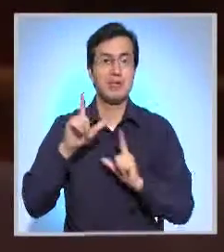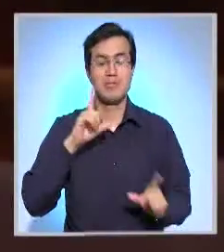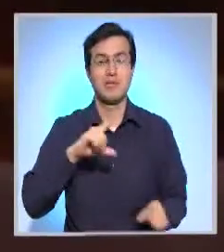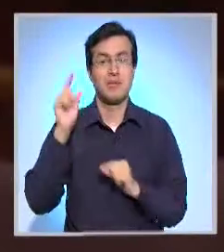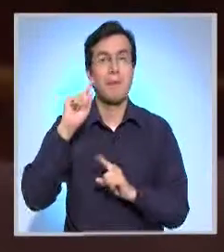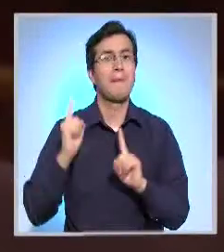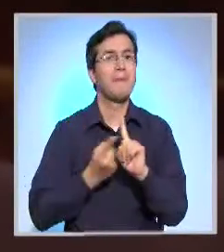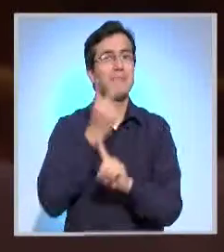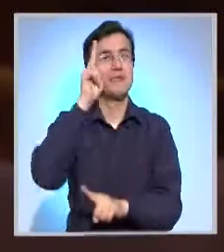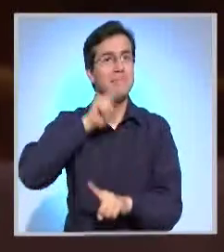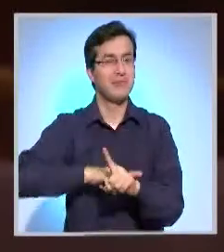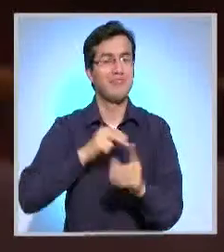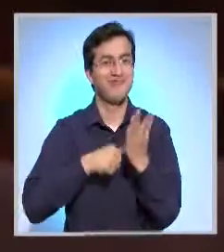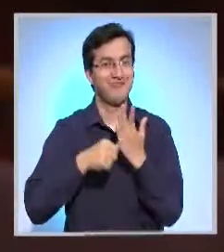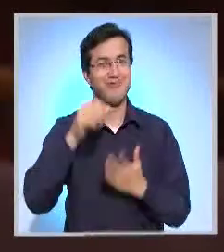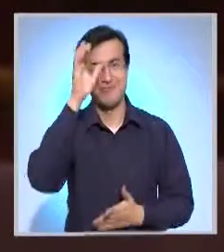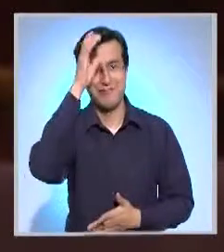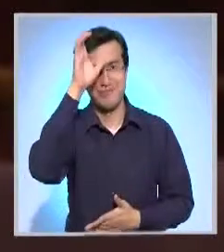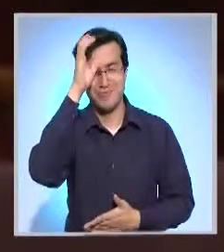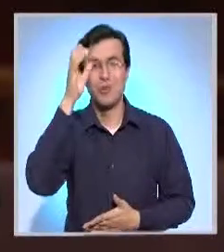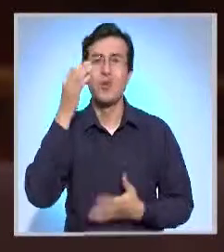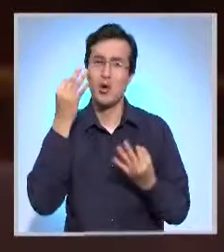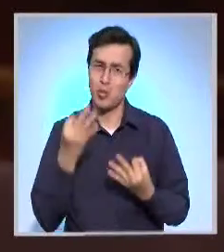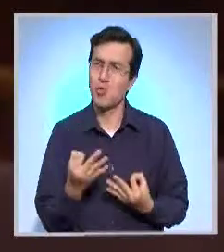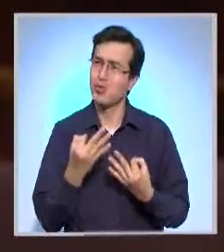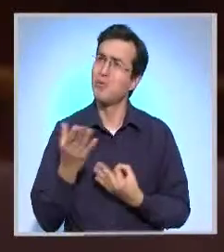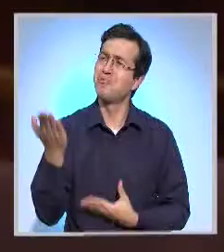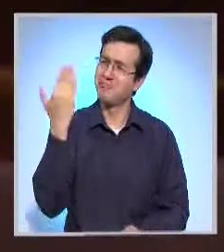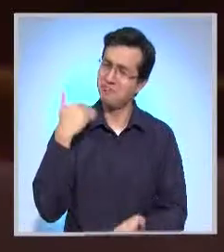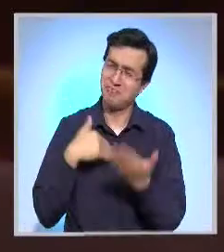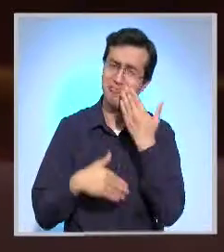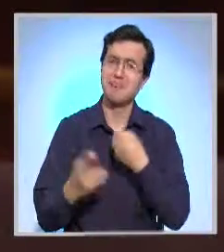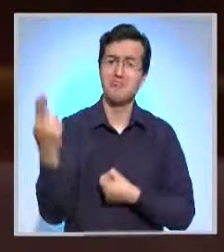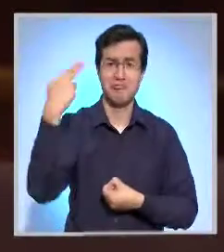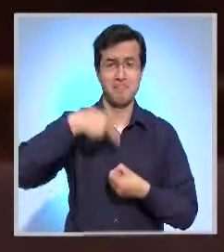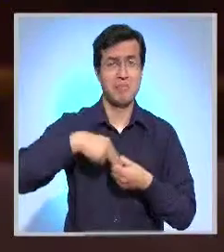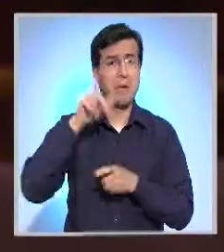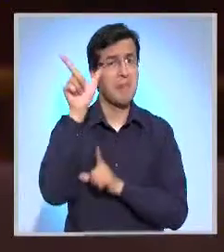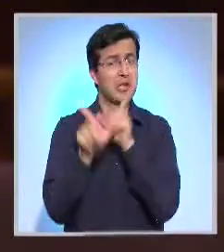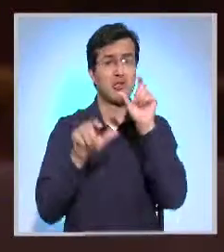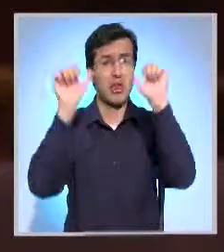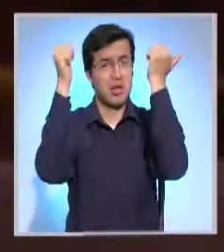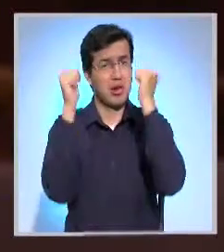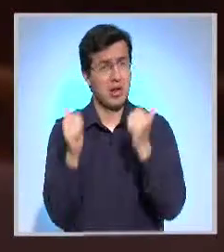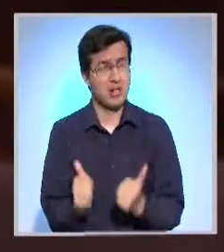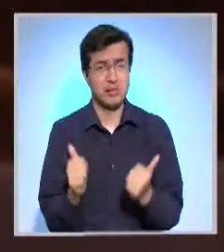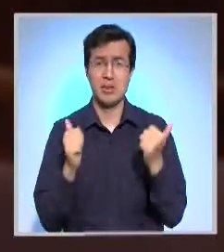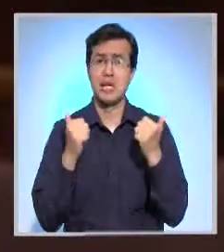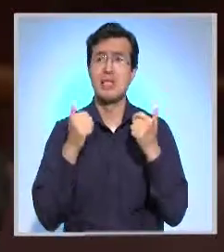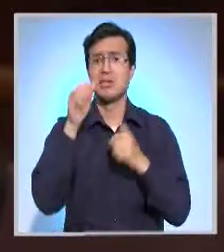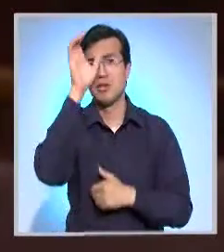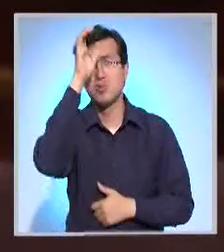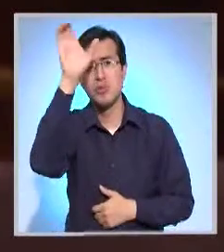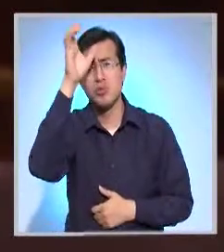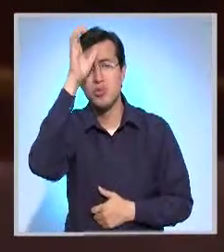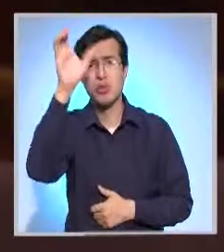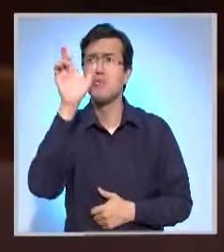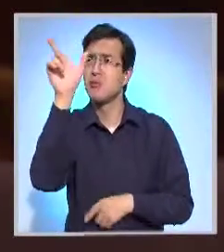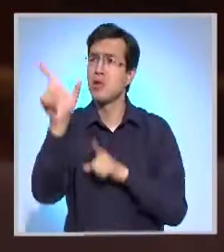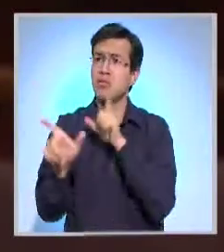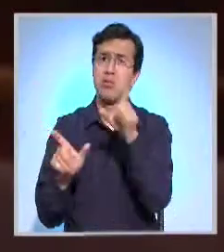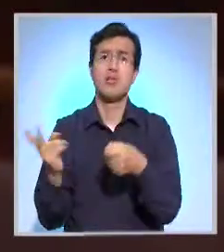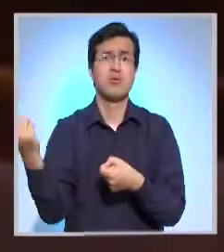vez que el Ministerio de Cultura abre estas convocatorias para que también nuestros artistas, nuestros gestores culturales puedan